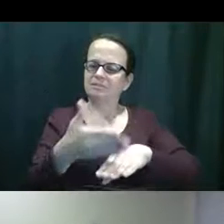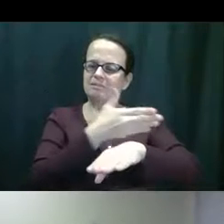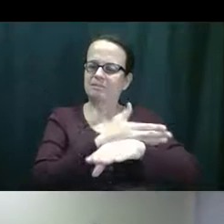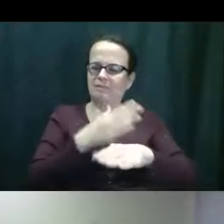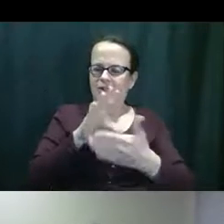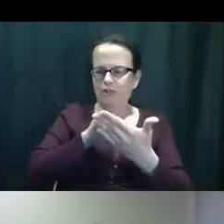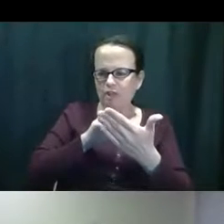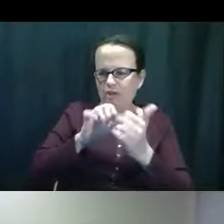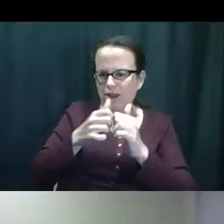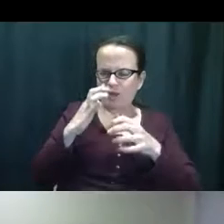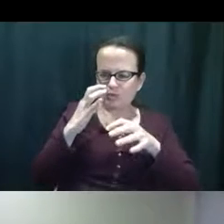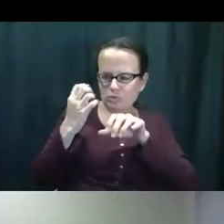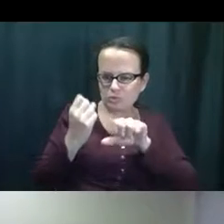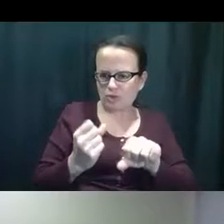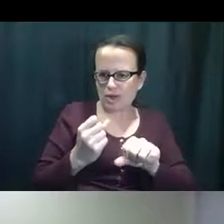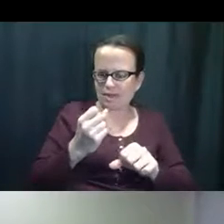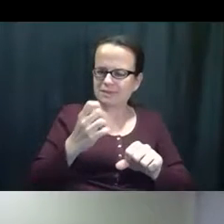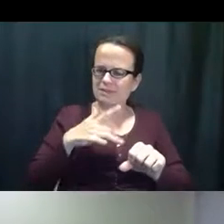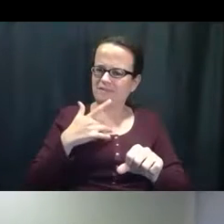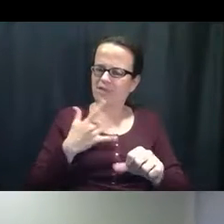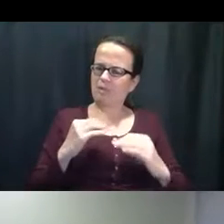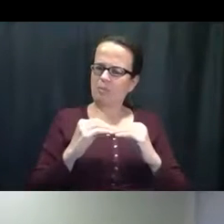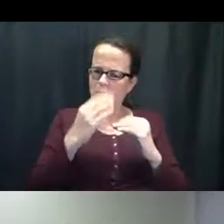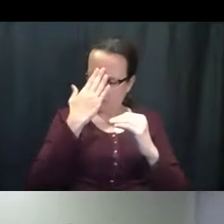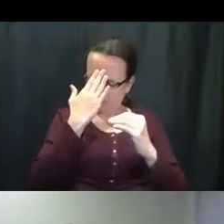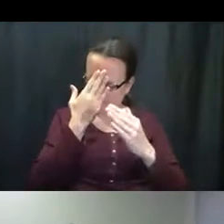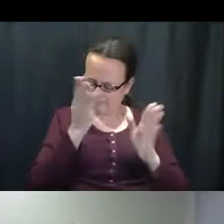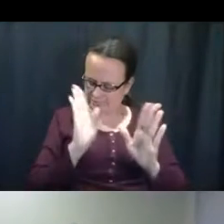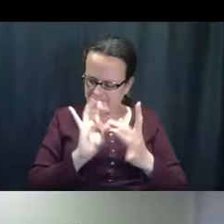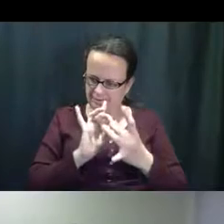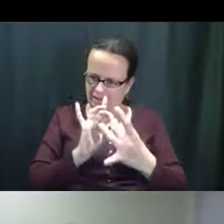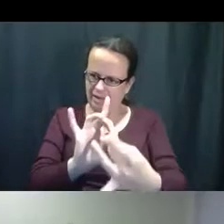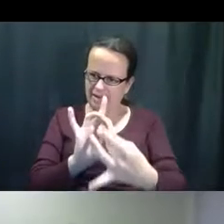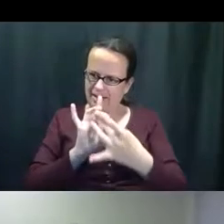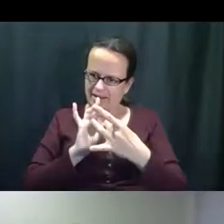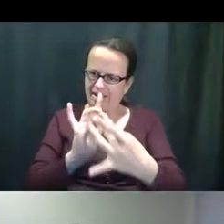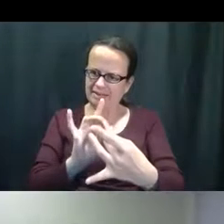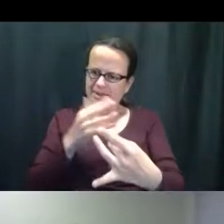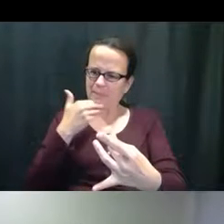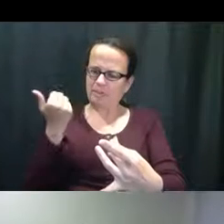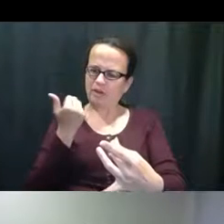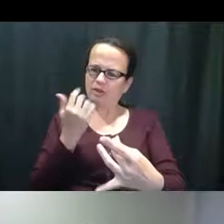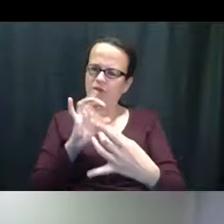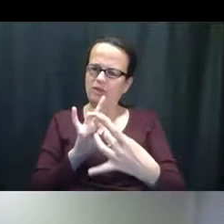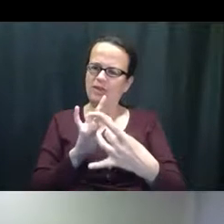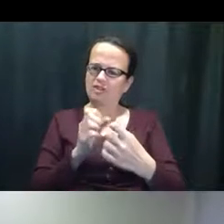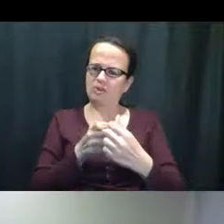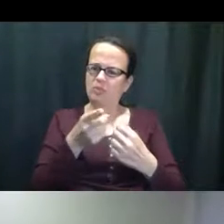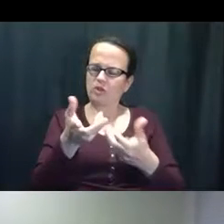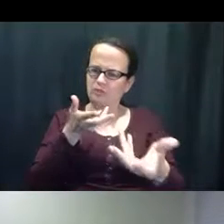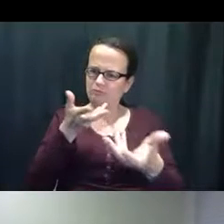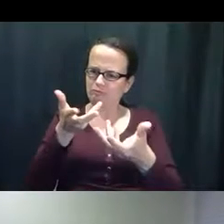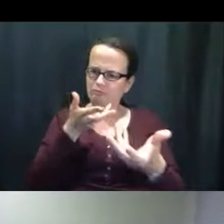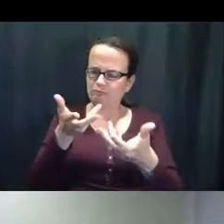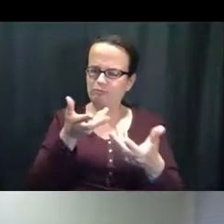ellos aprenden a confiar en ustedes y están más conectados. Entonces ustedes tener una mejor relación con ustedes.